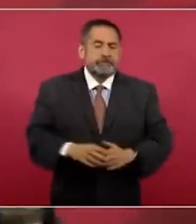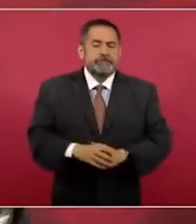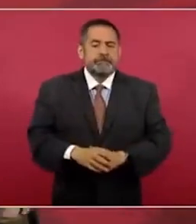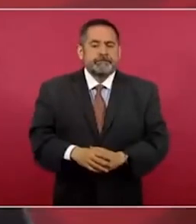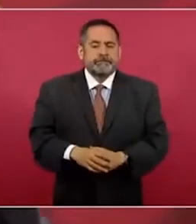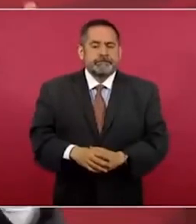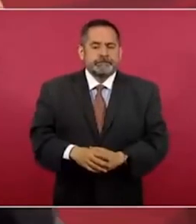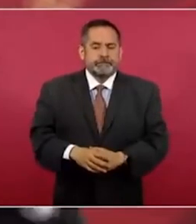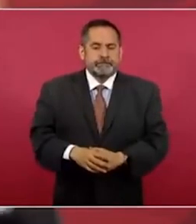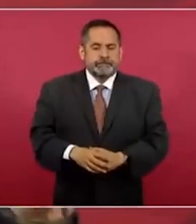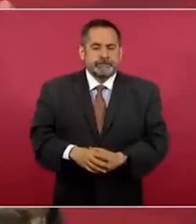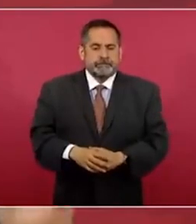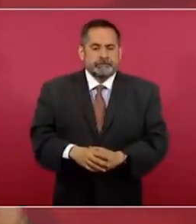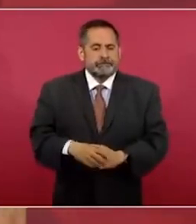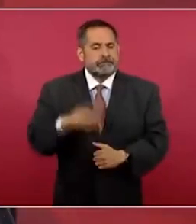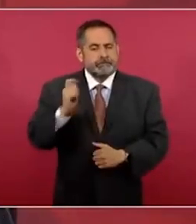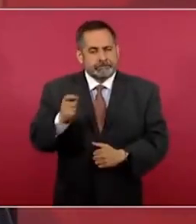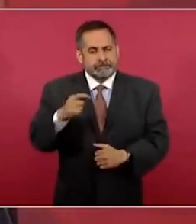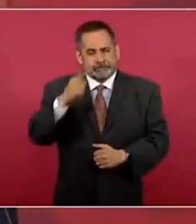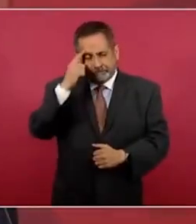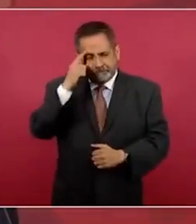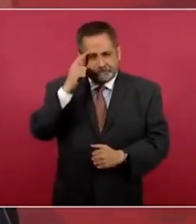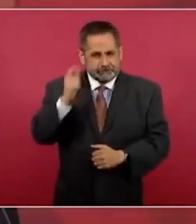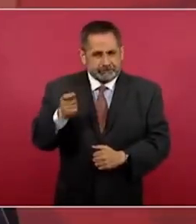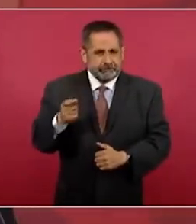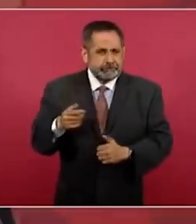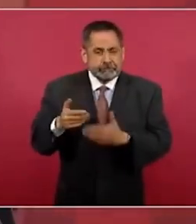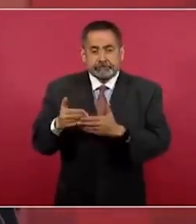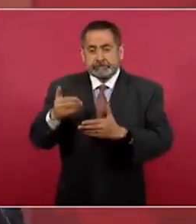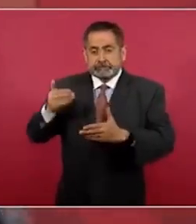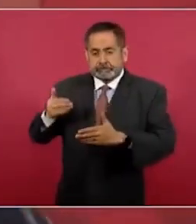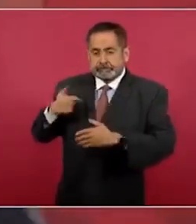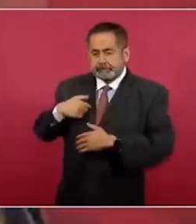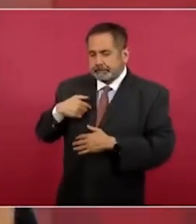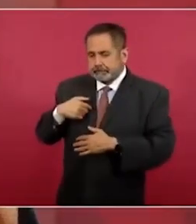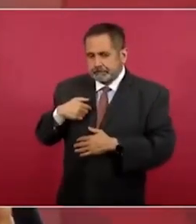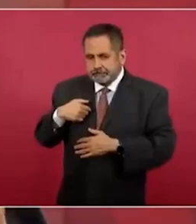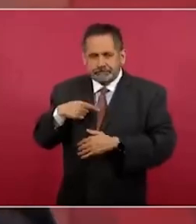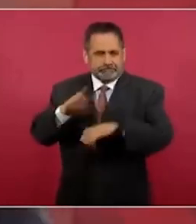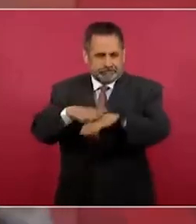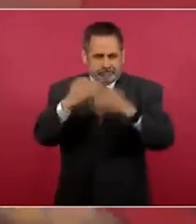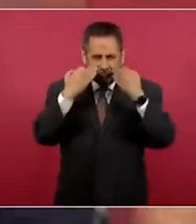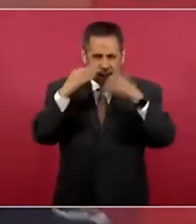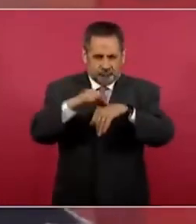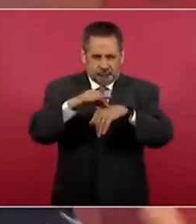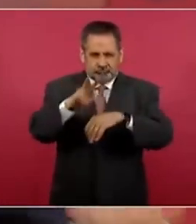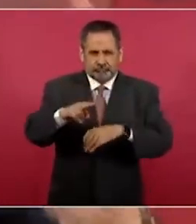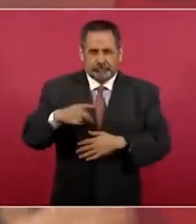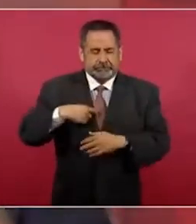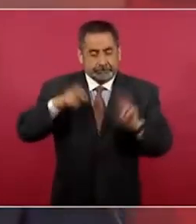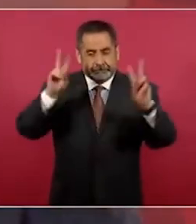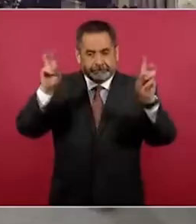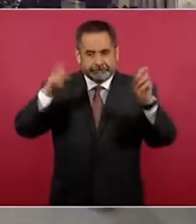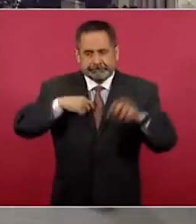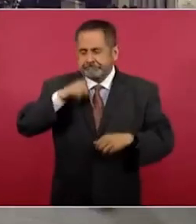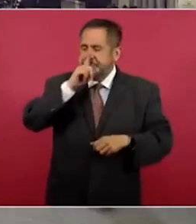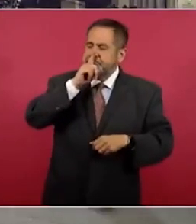Yo antes de eso, a ustedes les consta, no hablaba yo del tema,